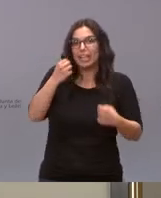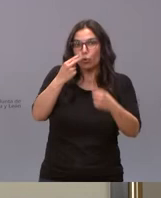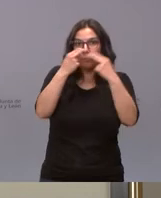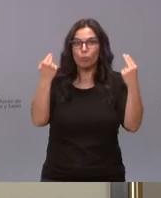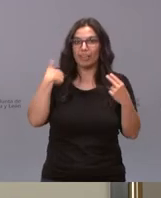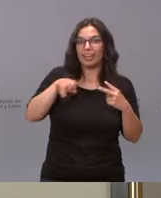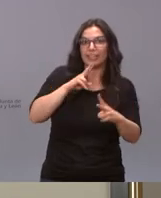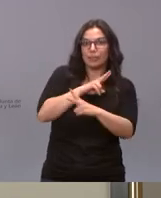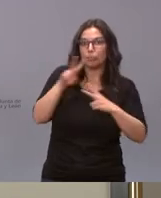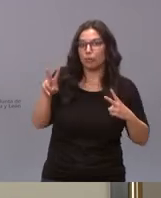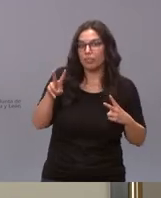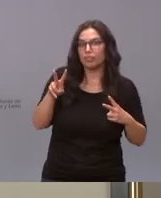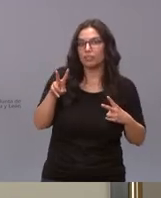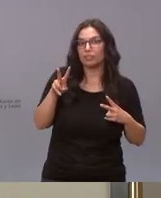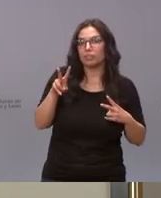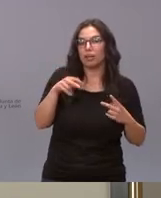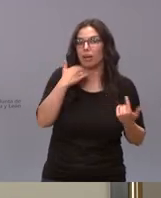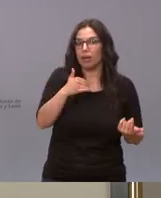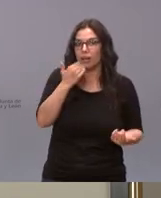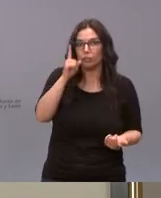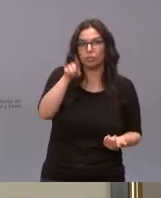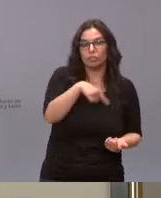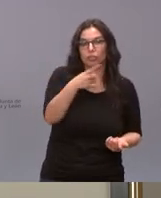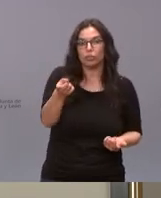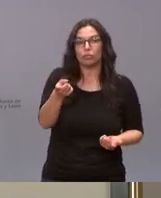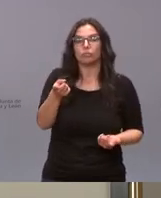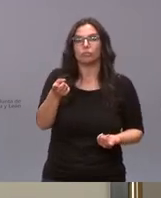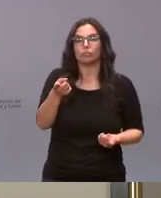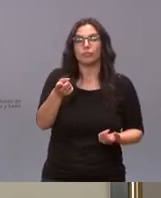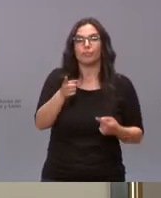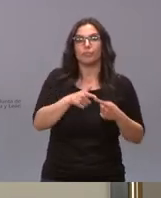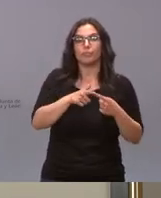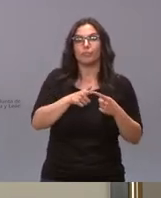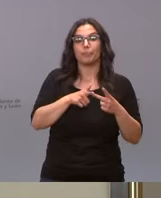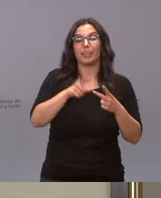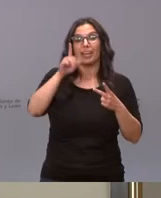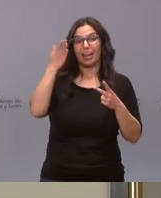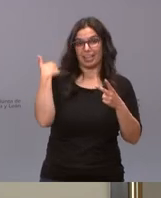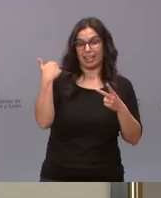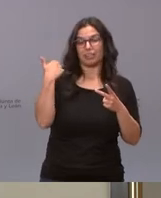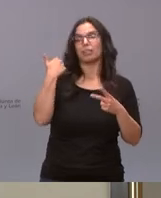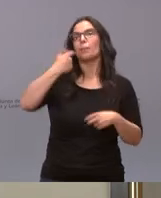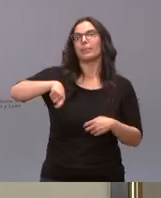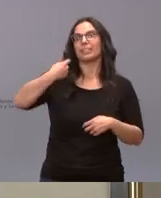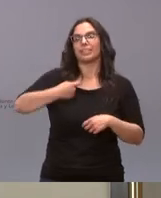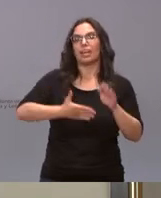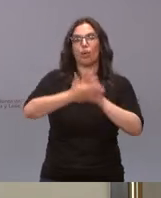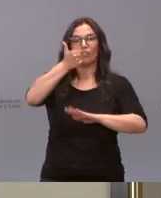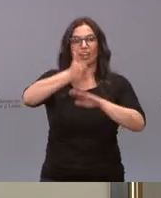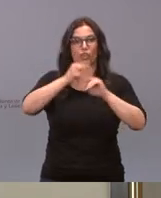algún alguna contestación si se les ha transmitido y ayer el presidente de la confederación de hostelería